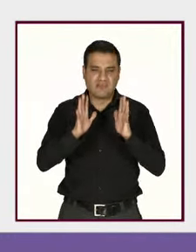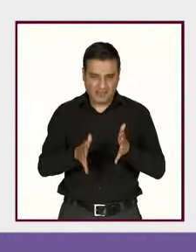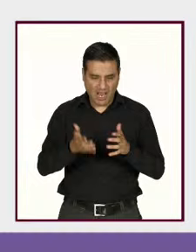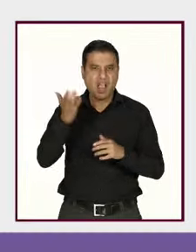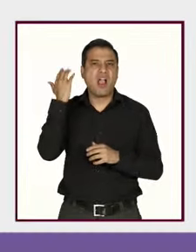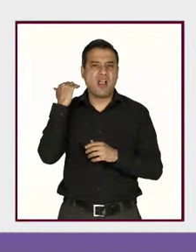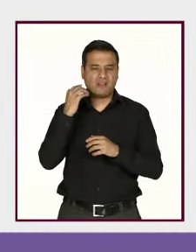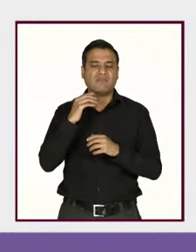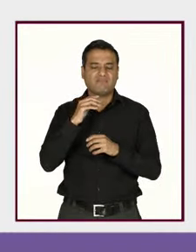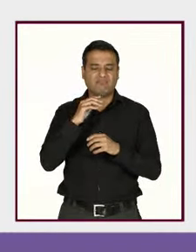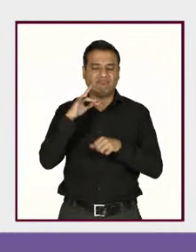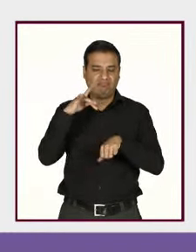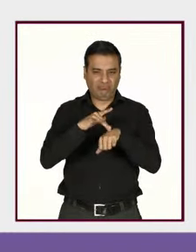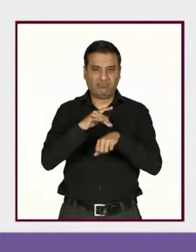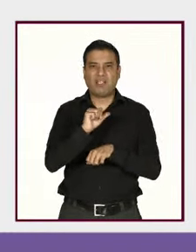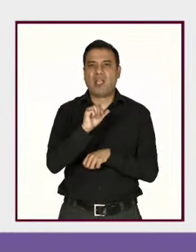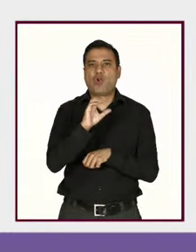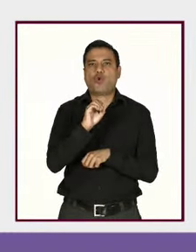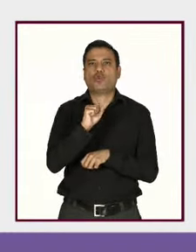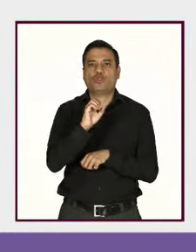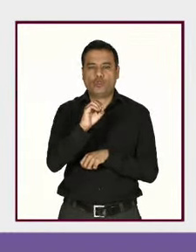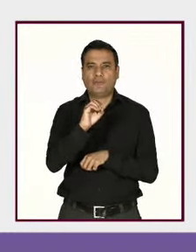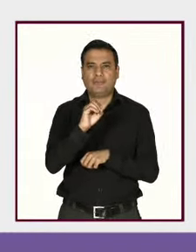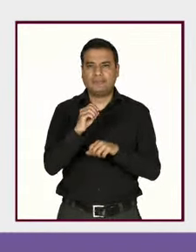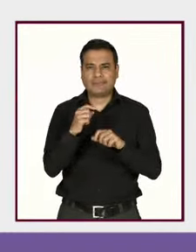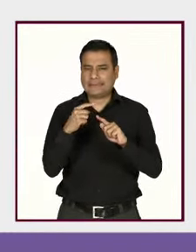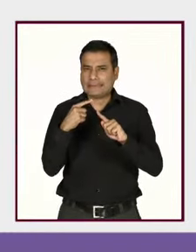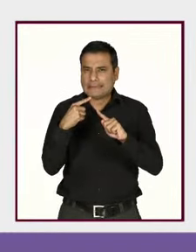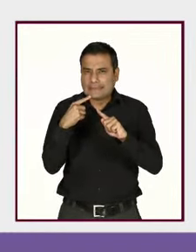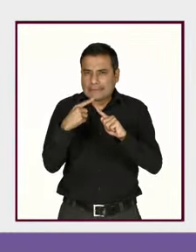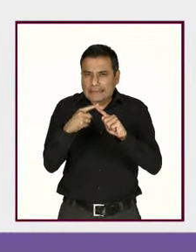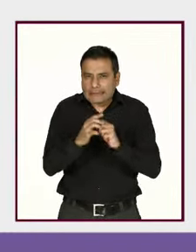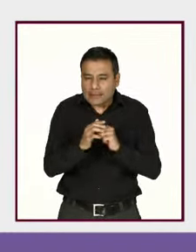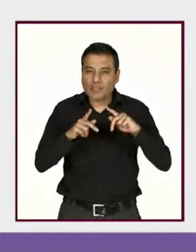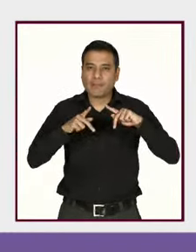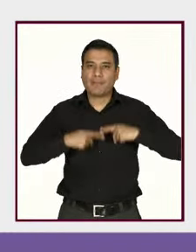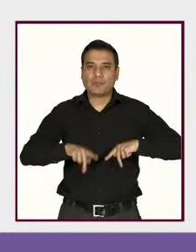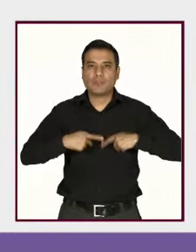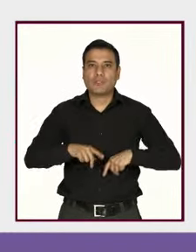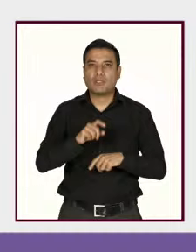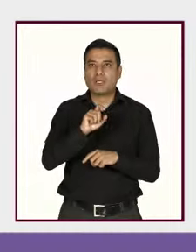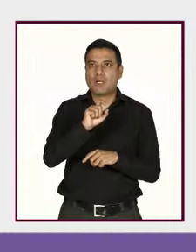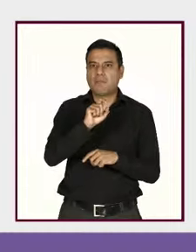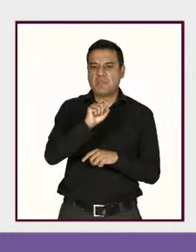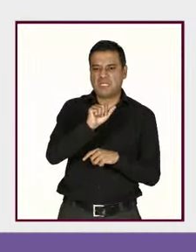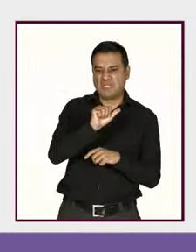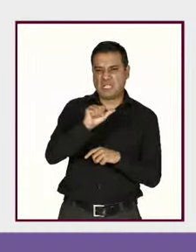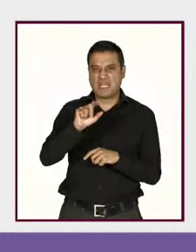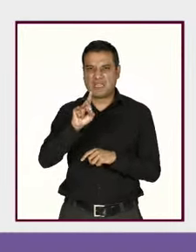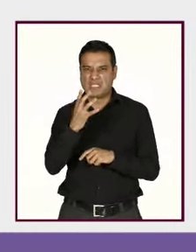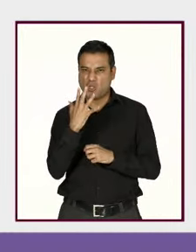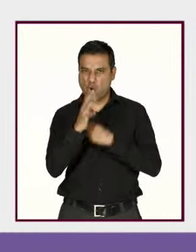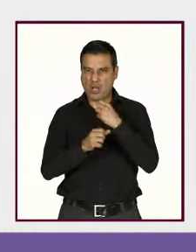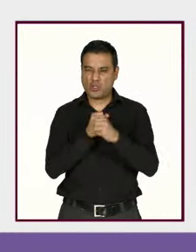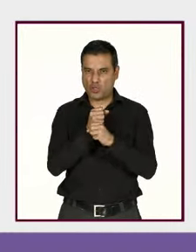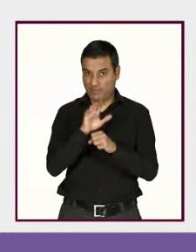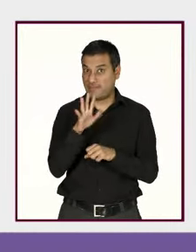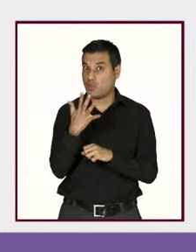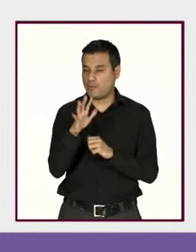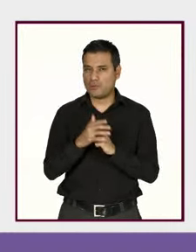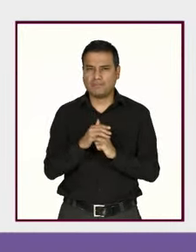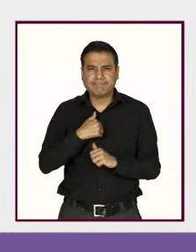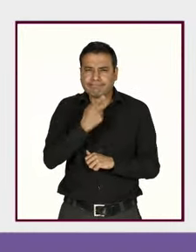de ciberacoso por parte de personas que tenían entre 26 y 35. ¿Por qué hago referencia